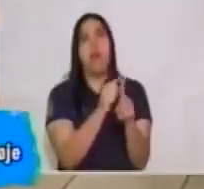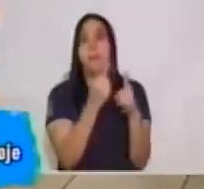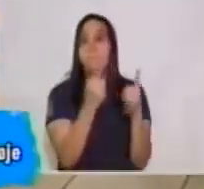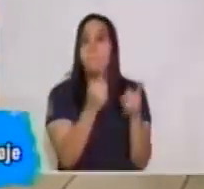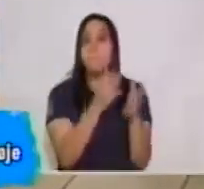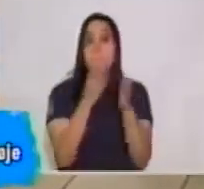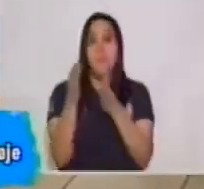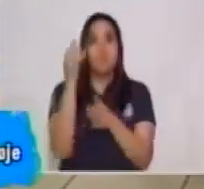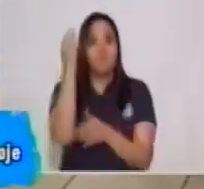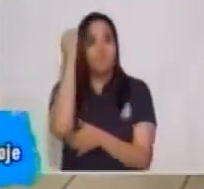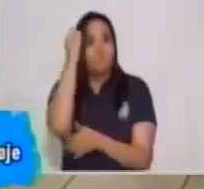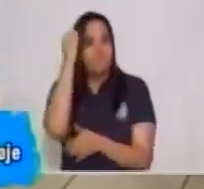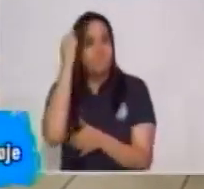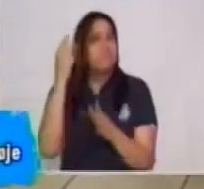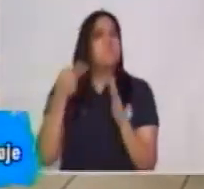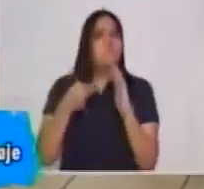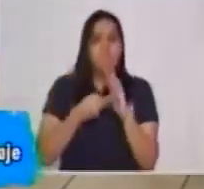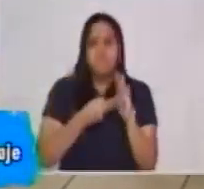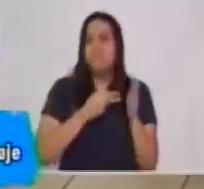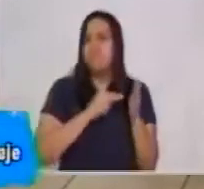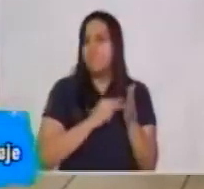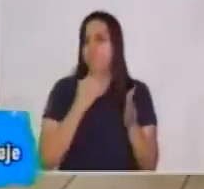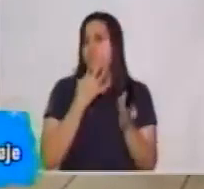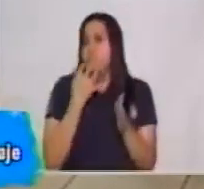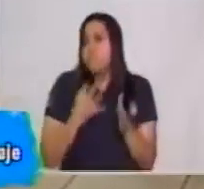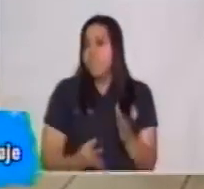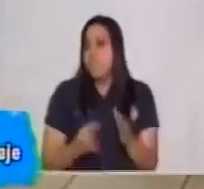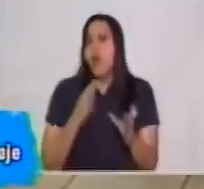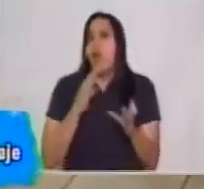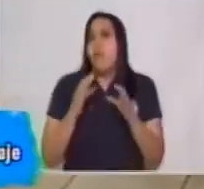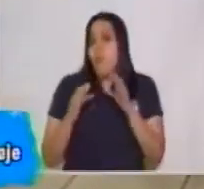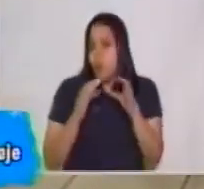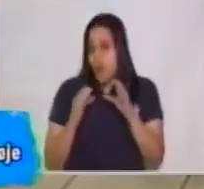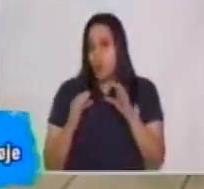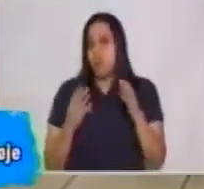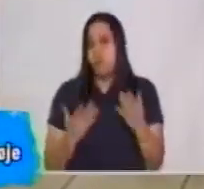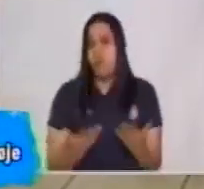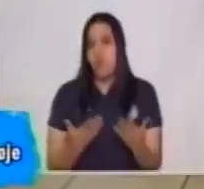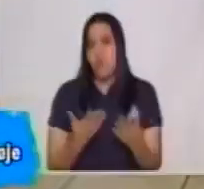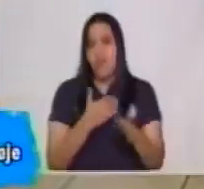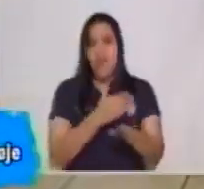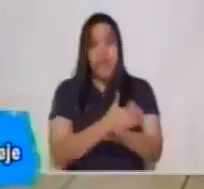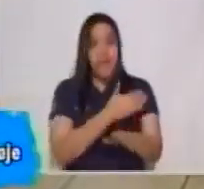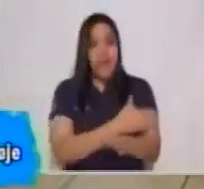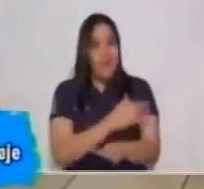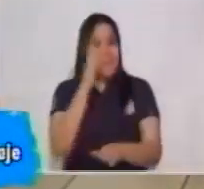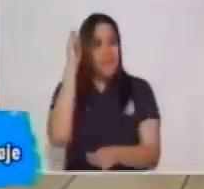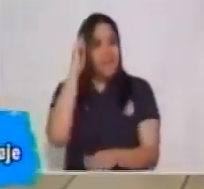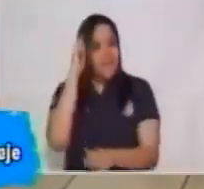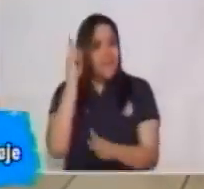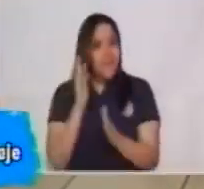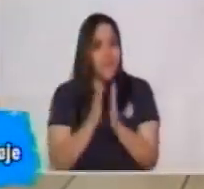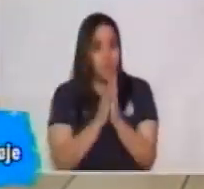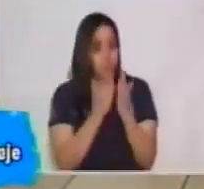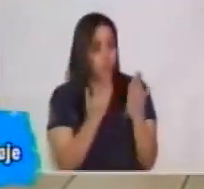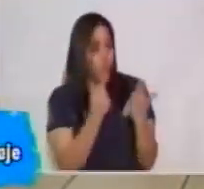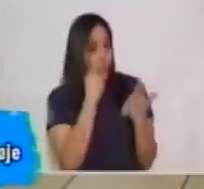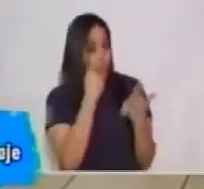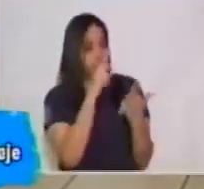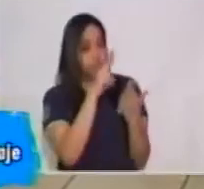qué es la comunicación. Y me gustaría que comenzaras, recuerda siempre tener tu cuaderno y con qué apuntar,